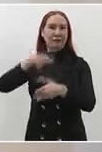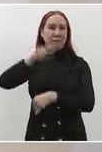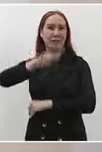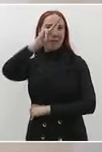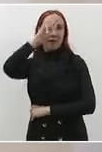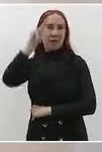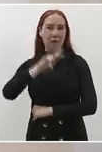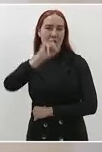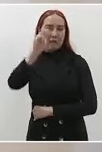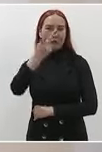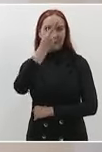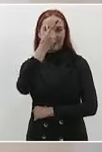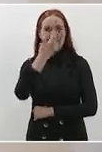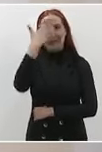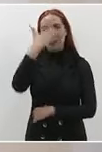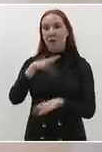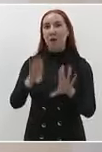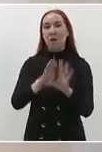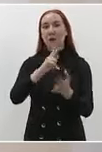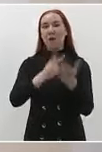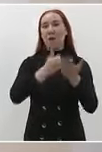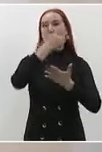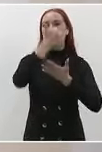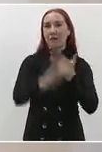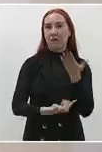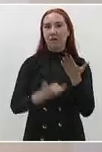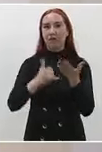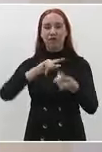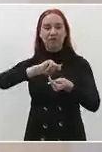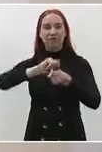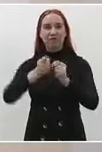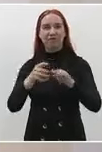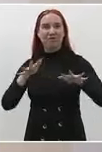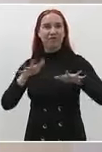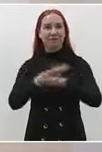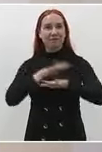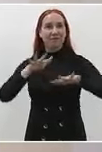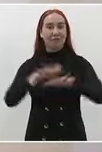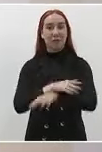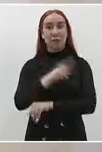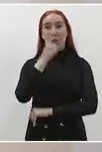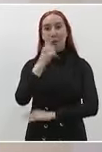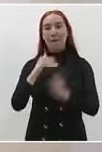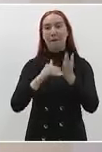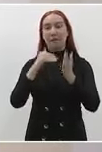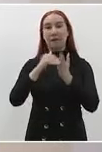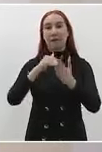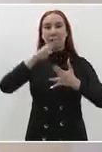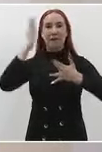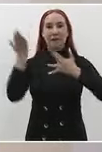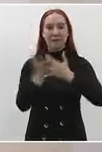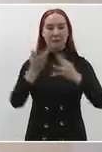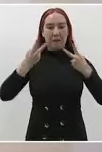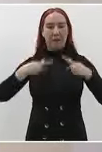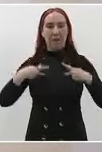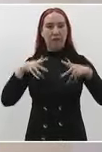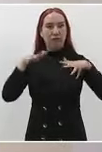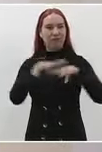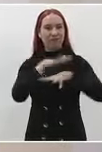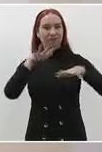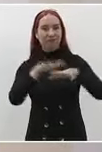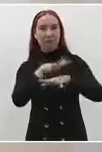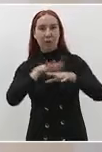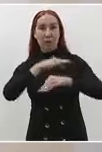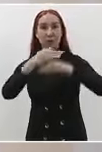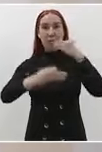proyecto transformador que vino a cambiar para el bien de más de un millón y medio de personas de las cuatro regiones